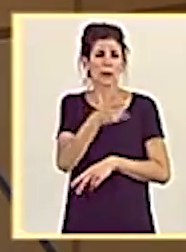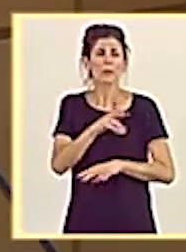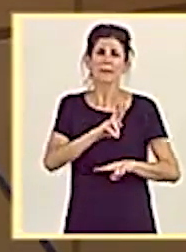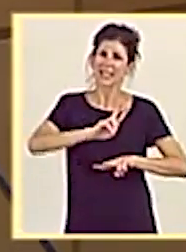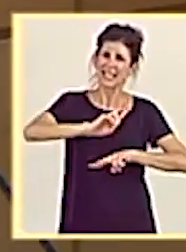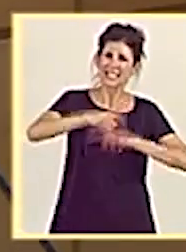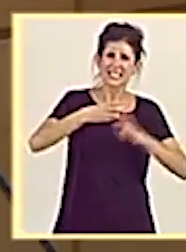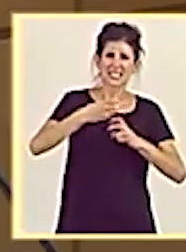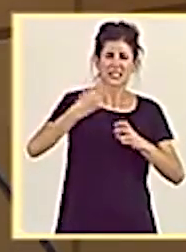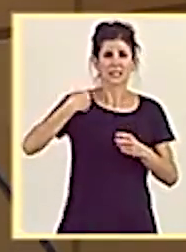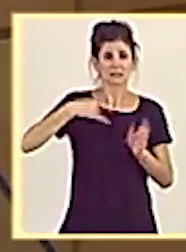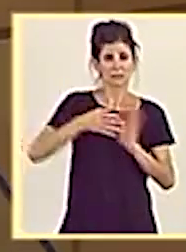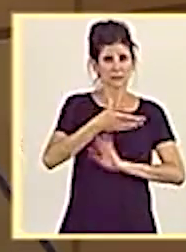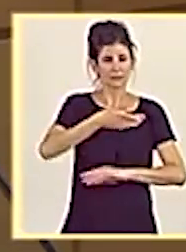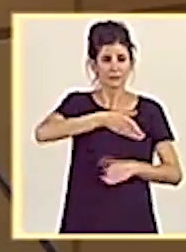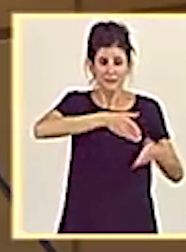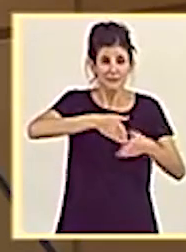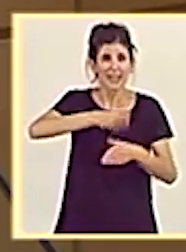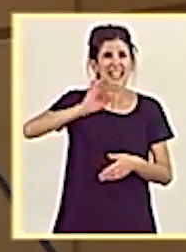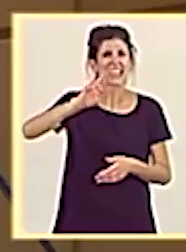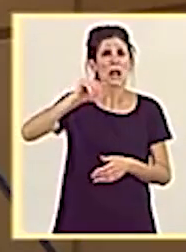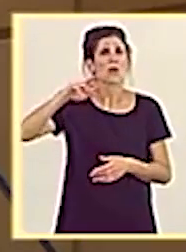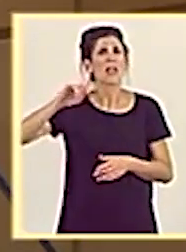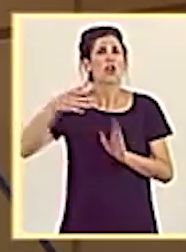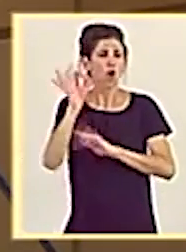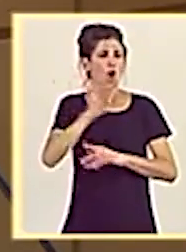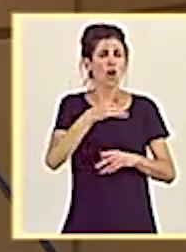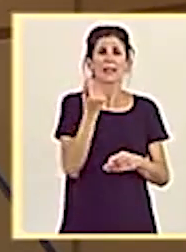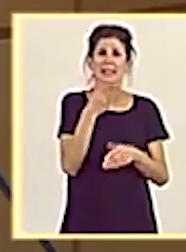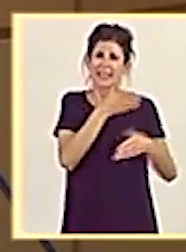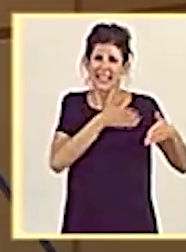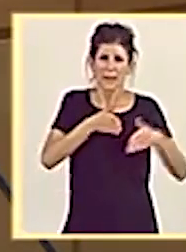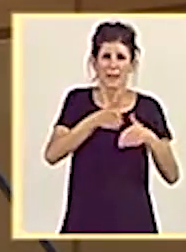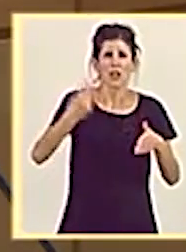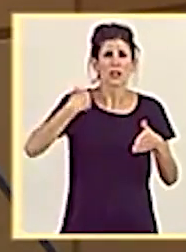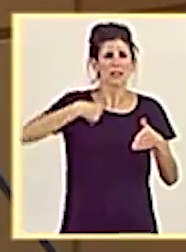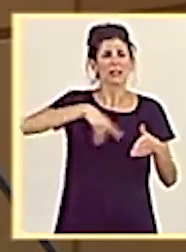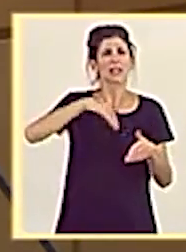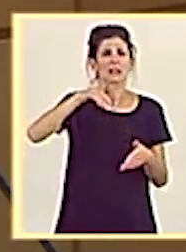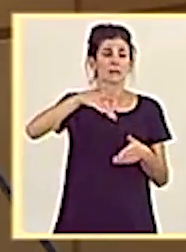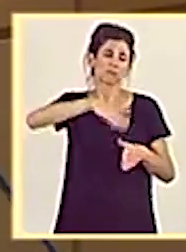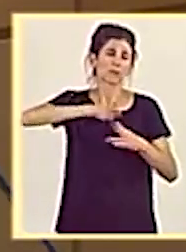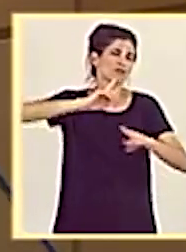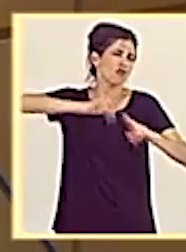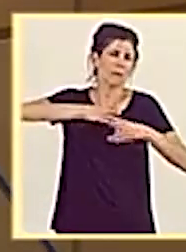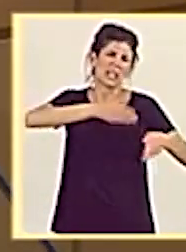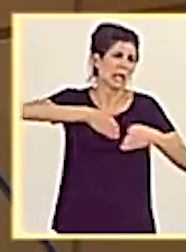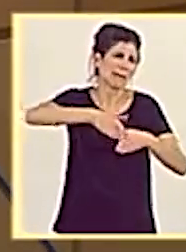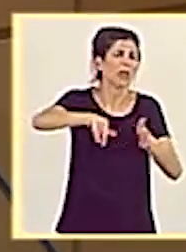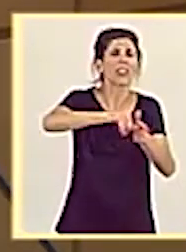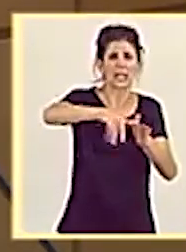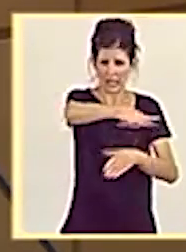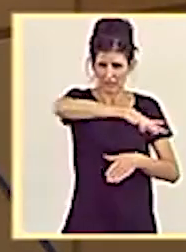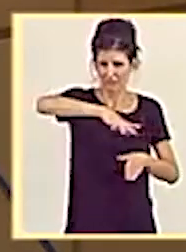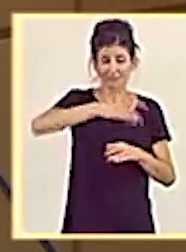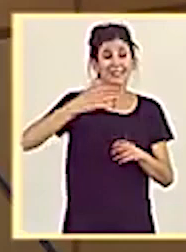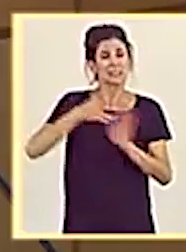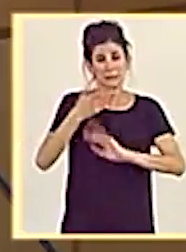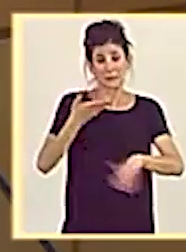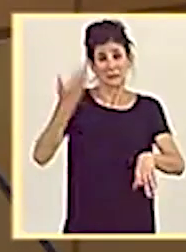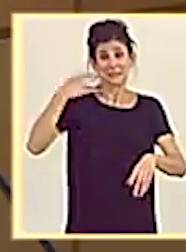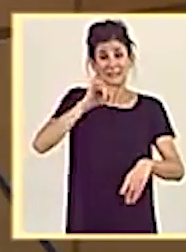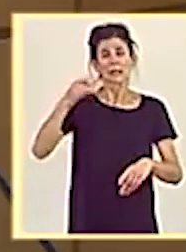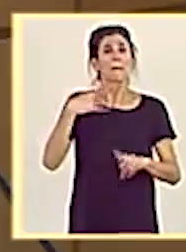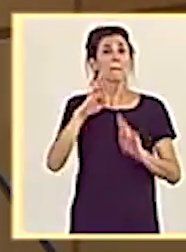restauración de la barra del Travucador o la finalización del camino de la guarda de la abadía de los Dolfax. La semana pasada, el Parlamento de